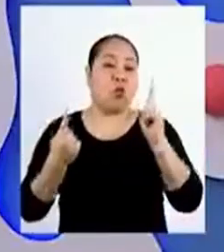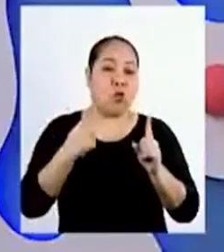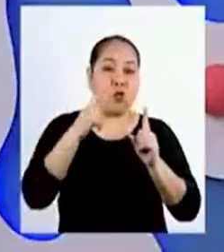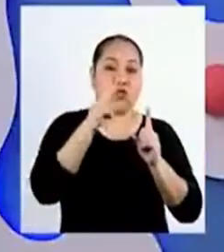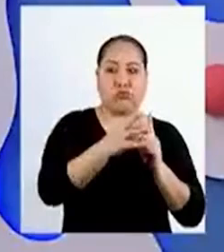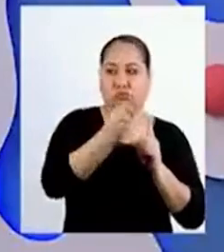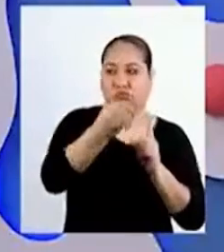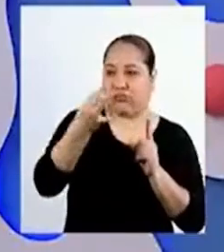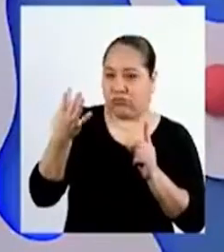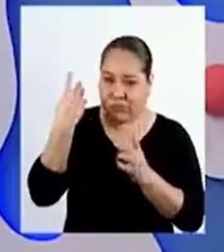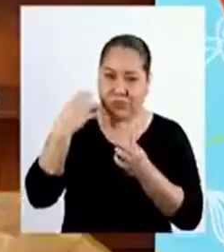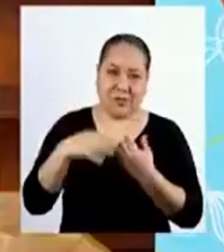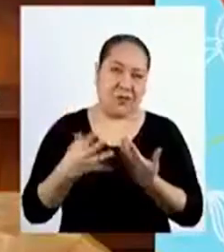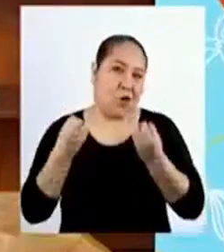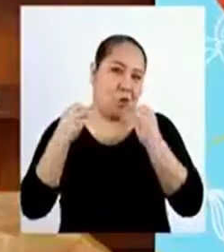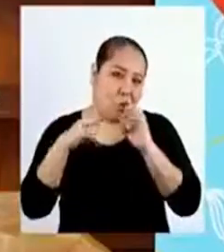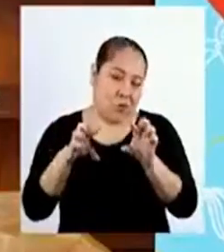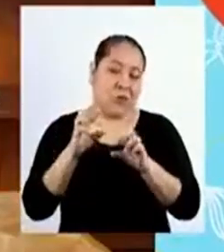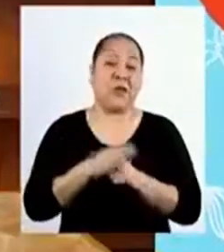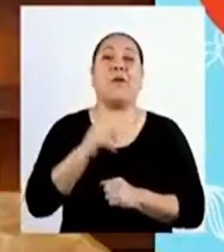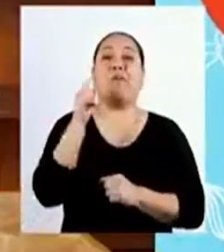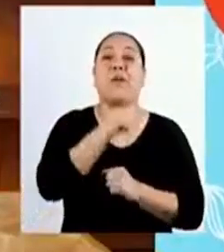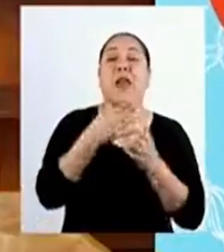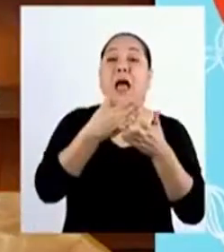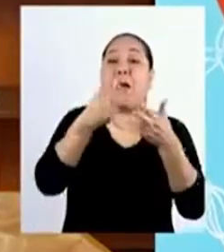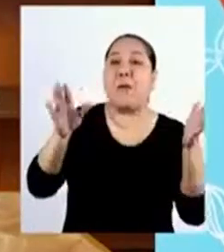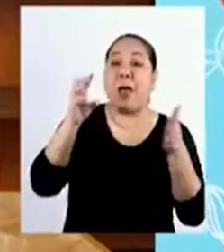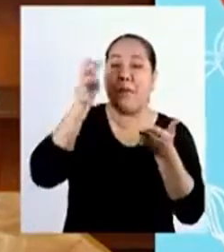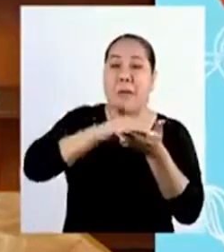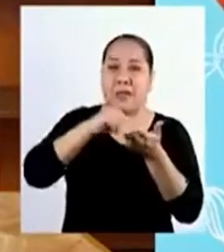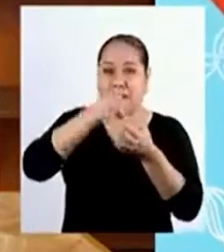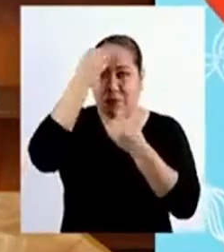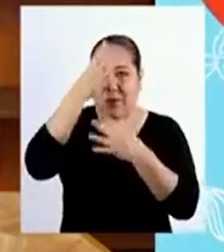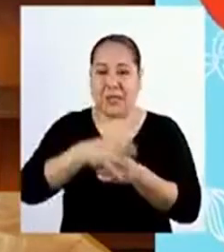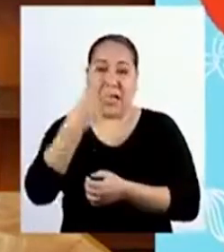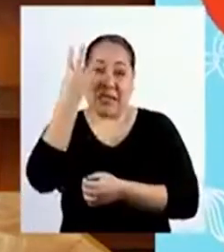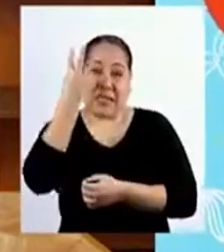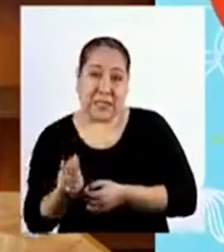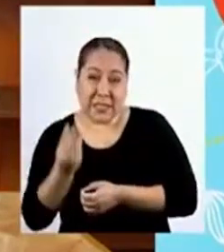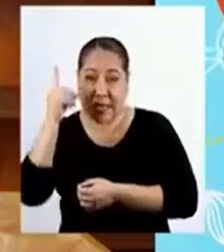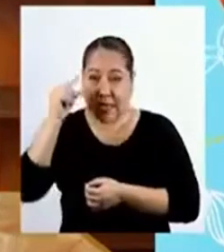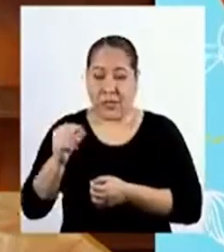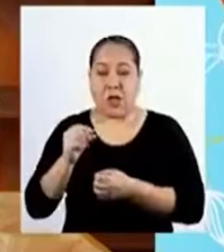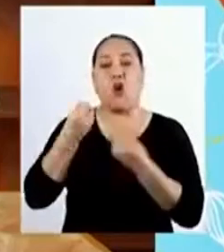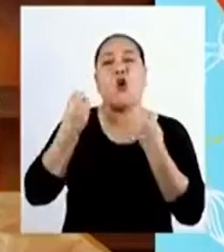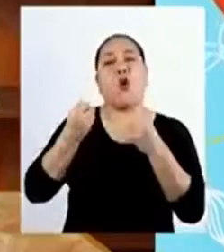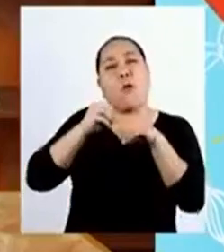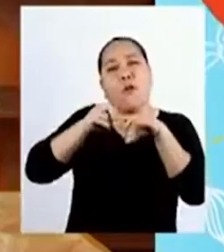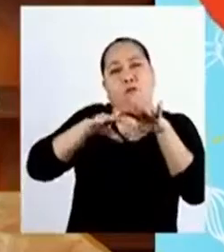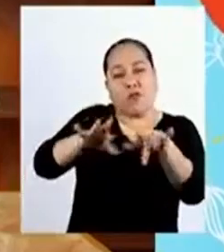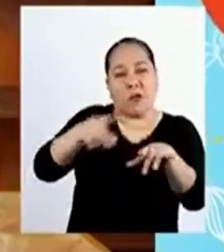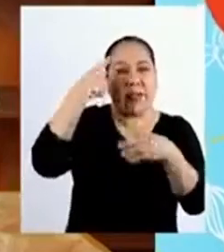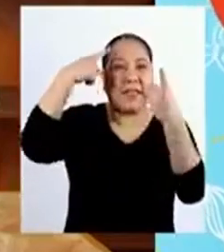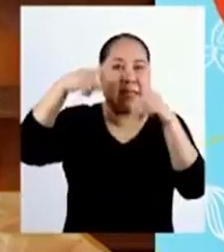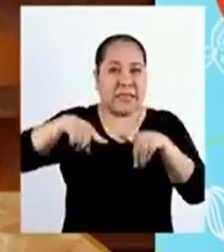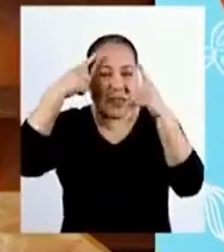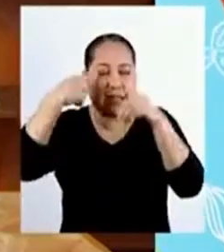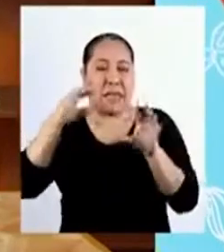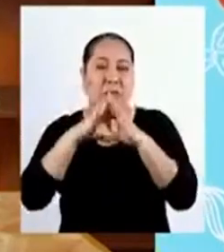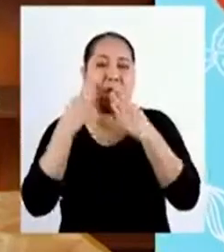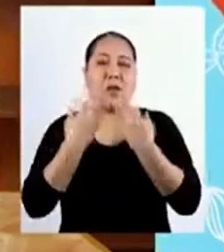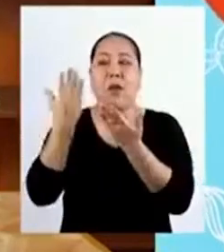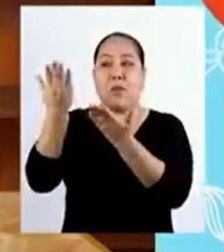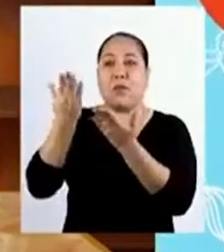o varias opciones Para ampliar la información Sobre la escasez Y su influencia En la toma de decisiones En la familia